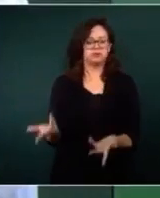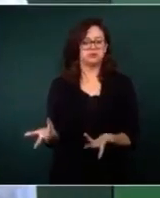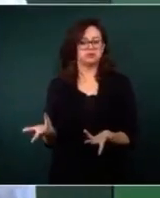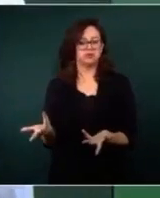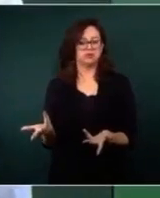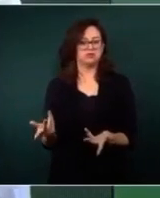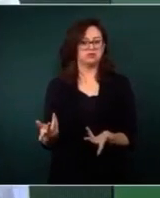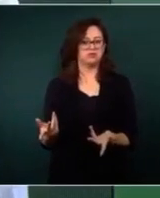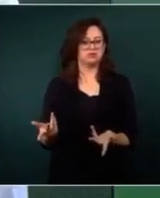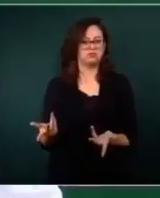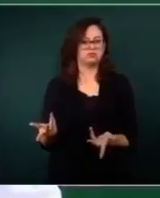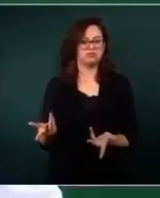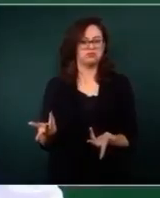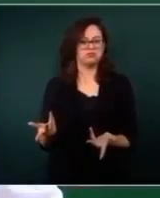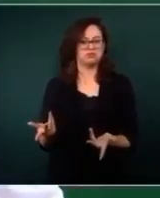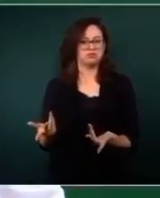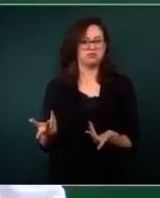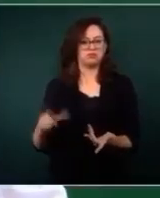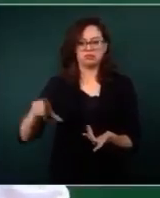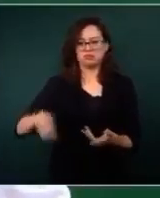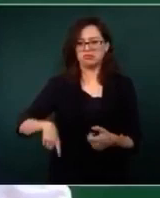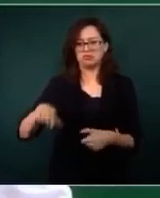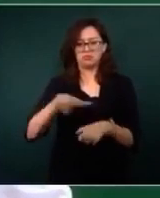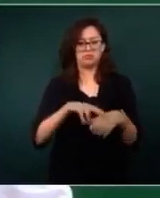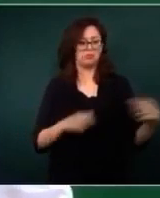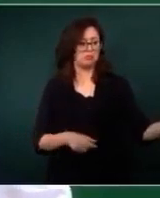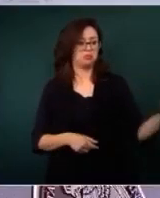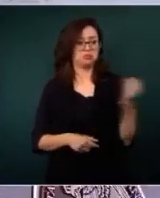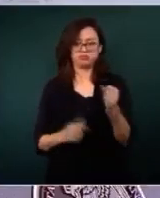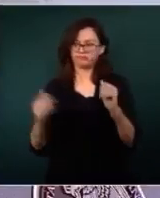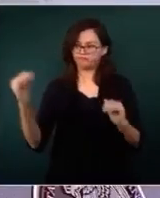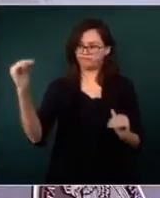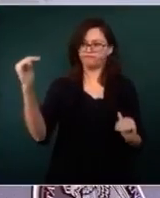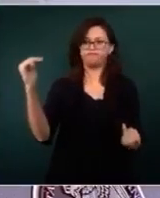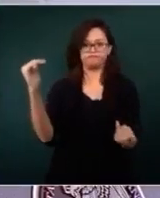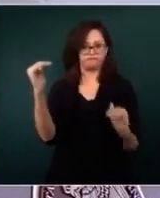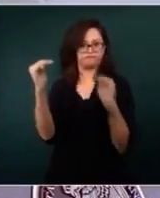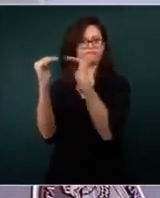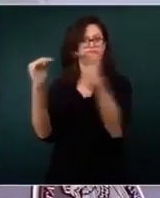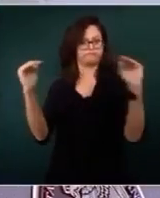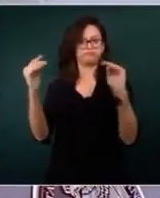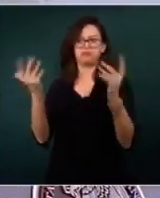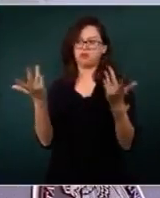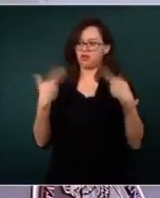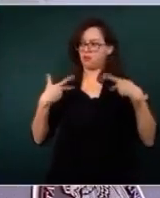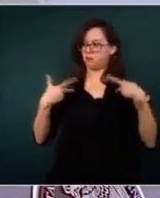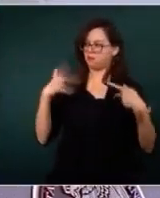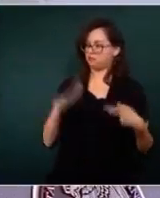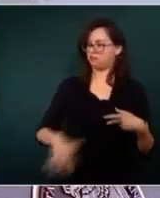los gobernantes que están a la altura.